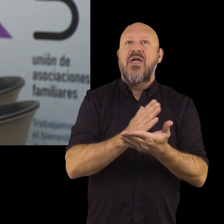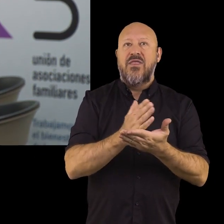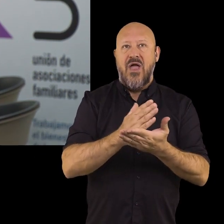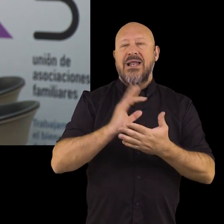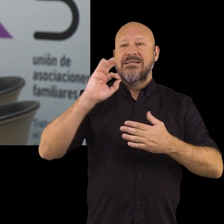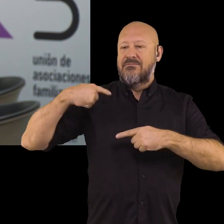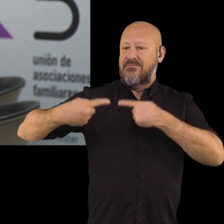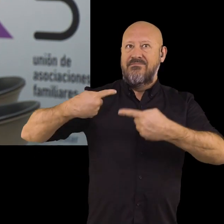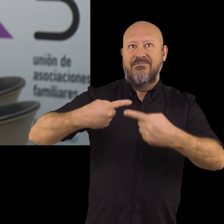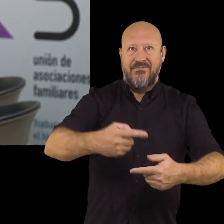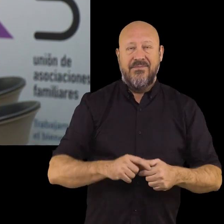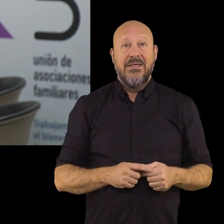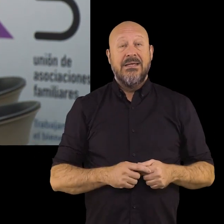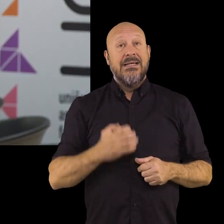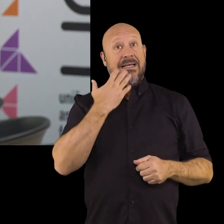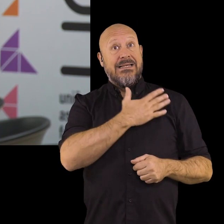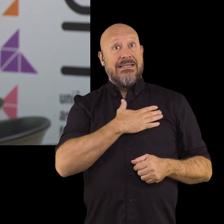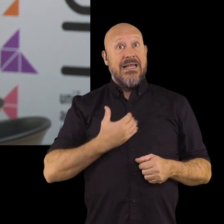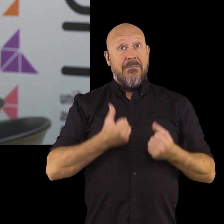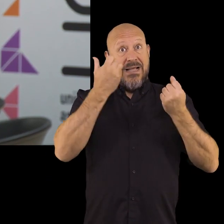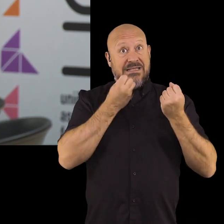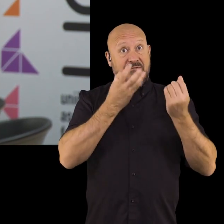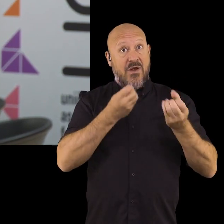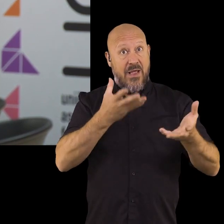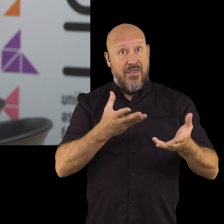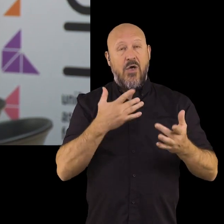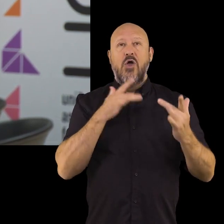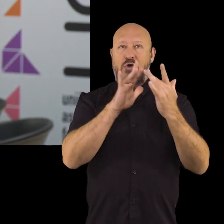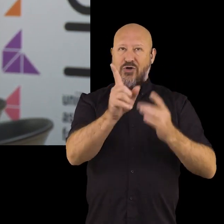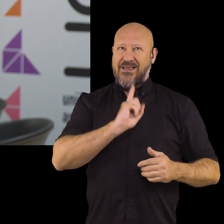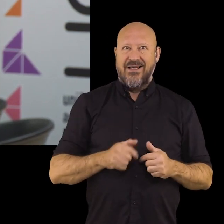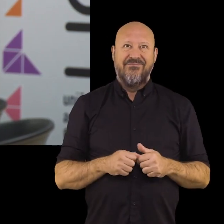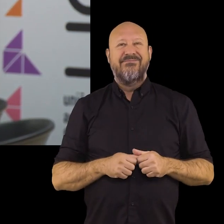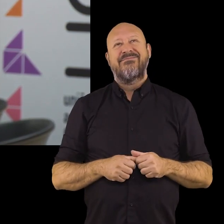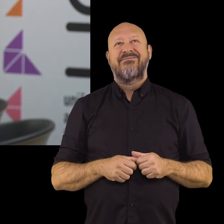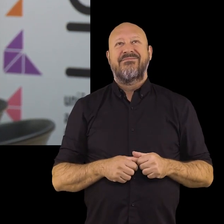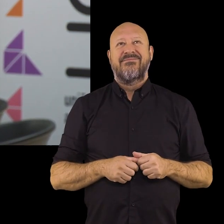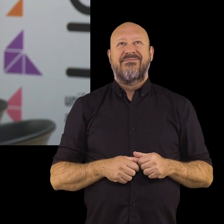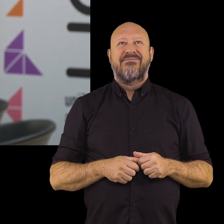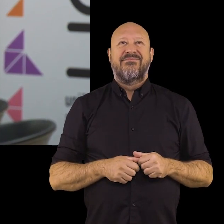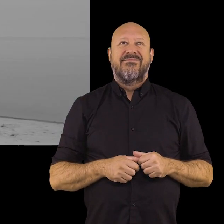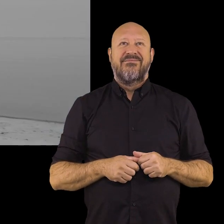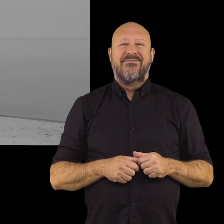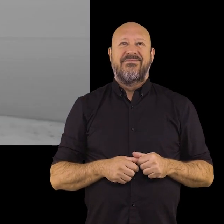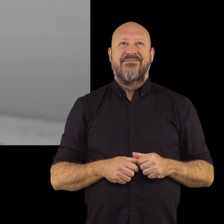mediación intergeneracional. Si quieres contar con más información, contacta con nosotros. ¡Gracias!